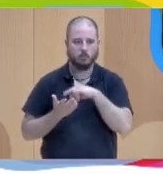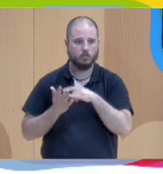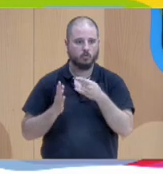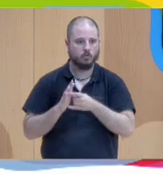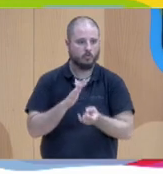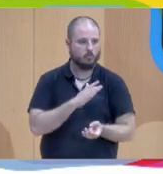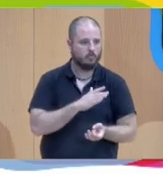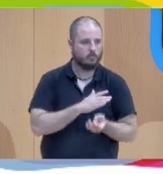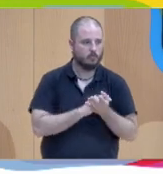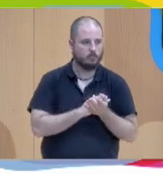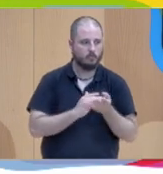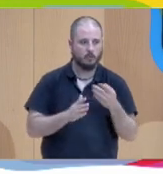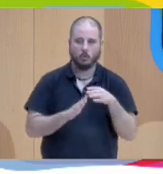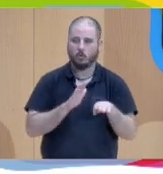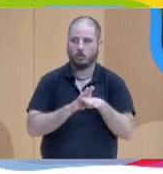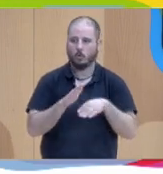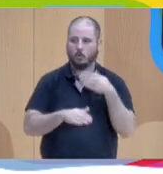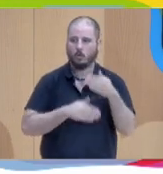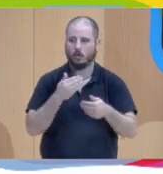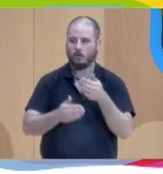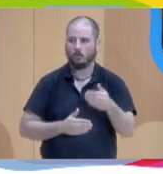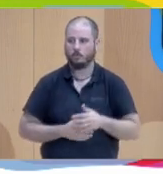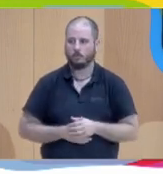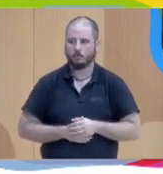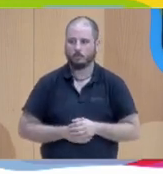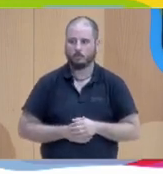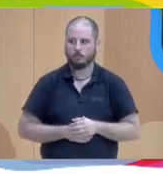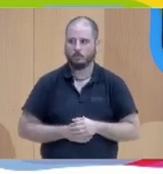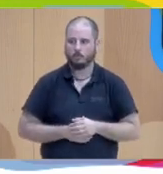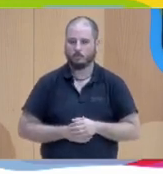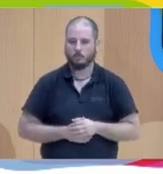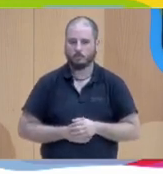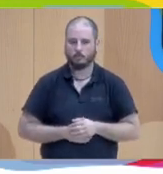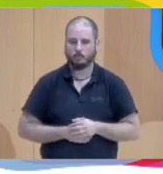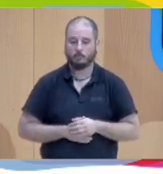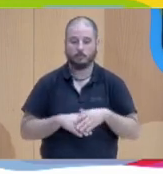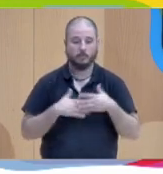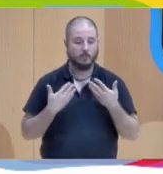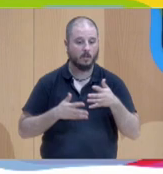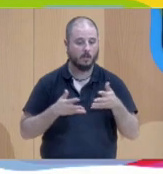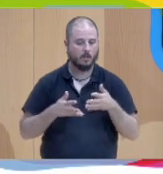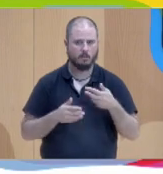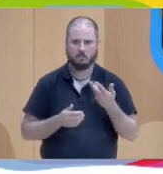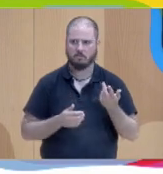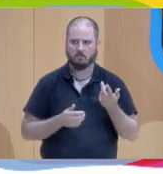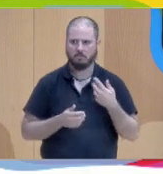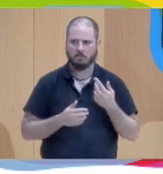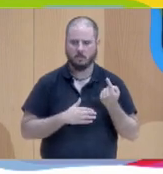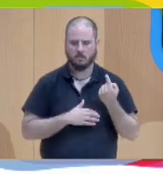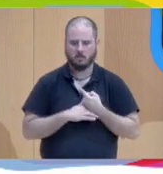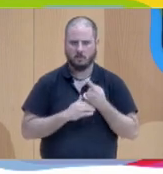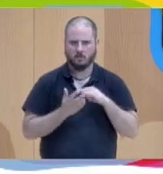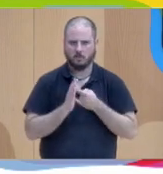forma continua, ¿no? conjunta y que el profesional no se sienta obligado a dar soluciones